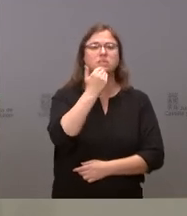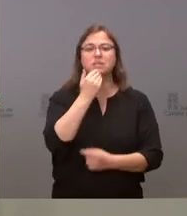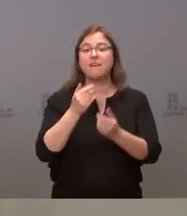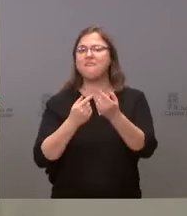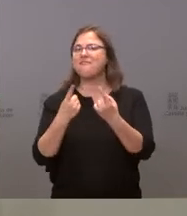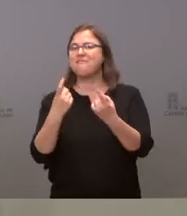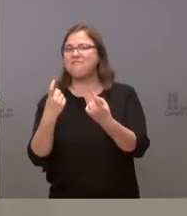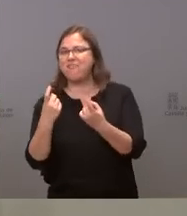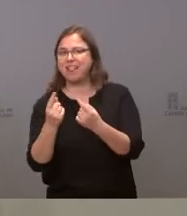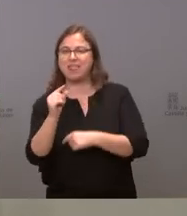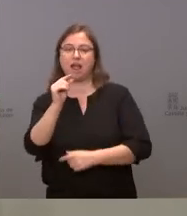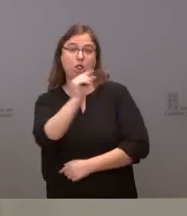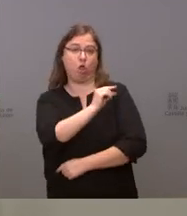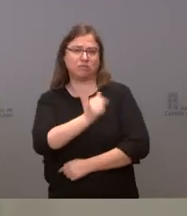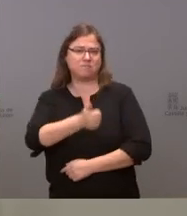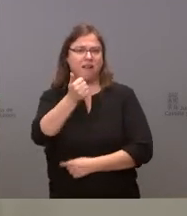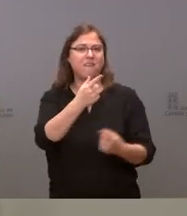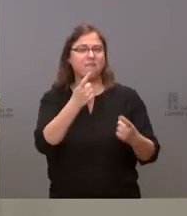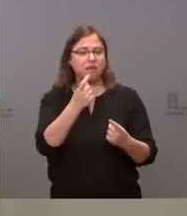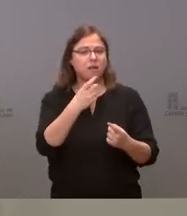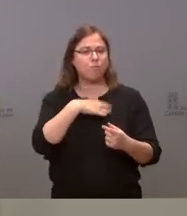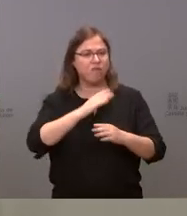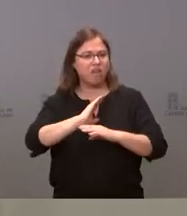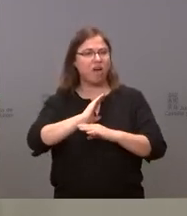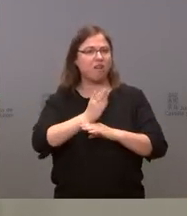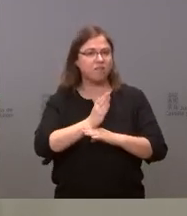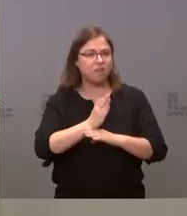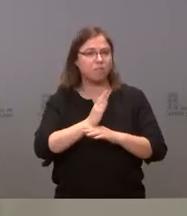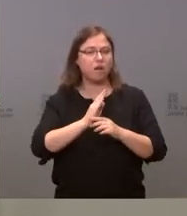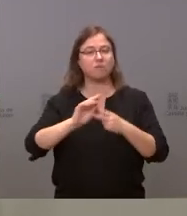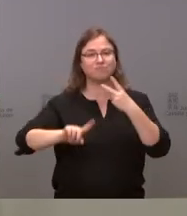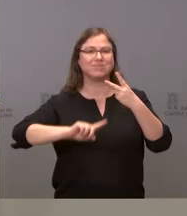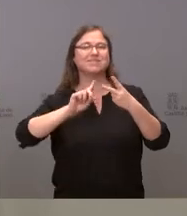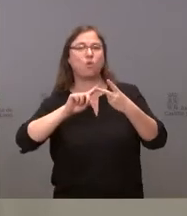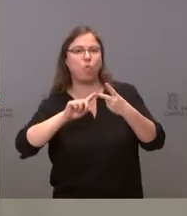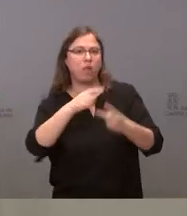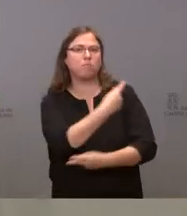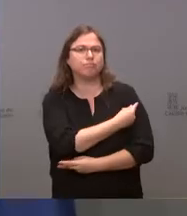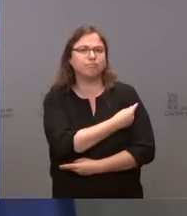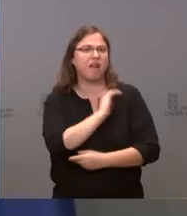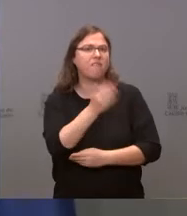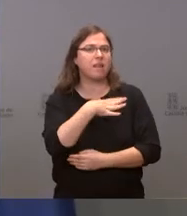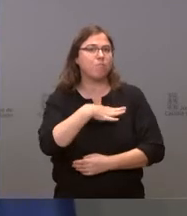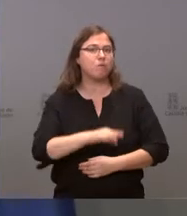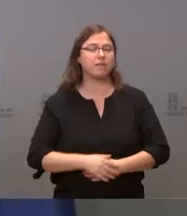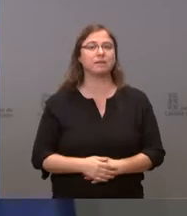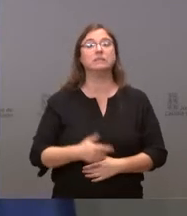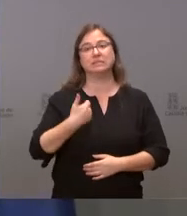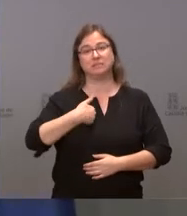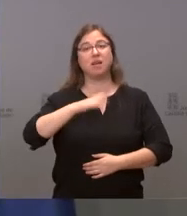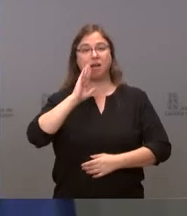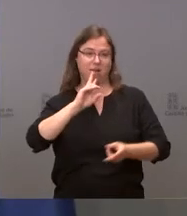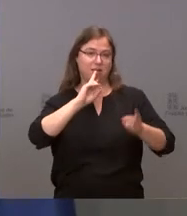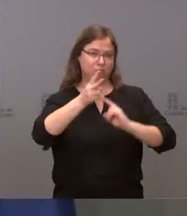pueda afectar a la inoculación de las segundas dosis. Gracias. Bueno, si ya lo contestamos